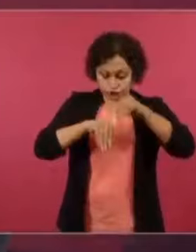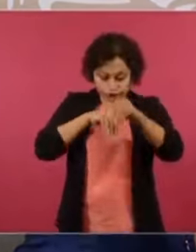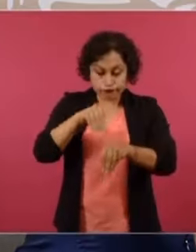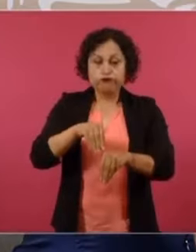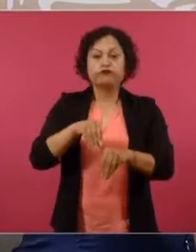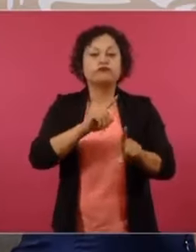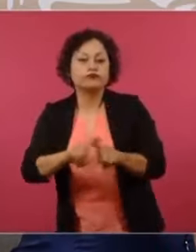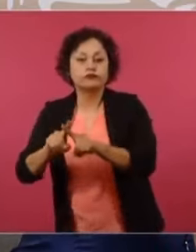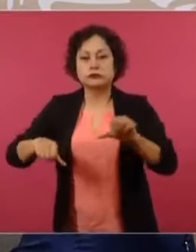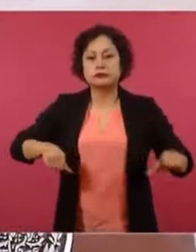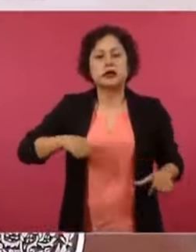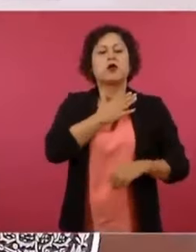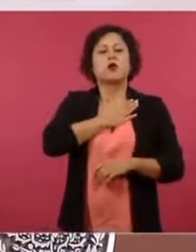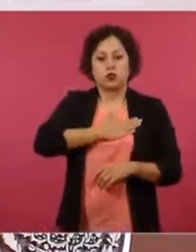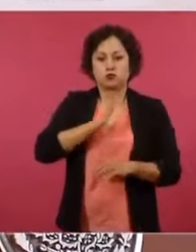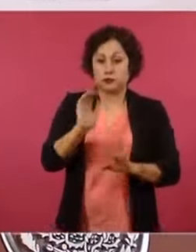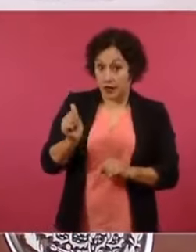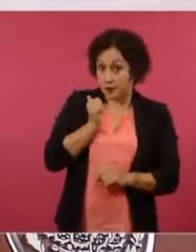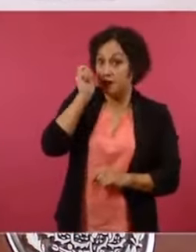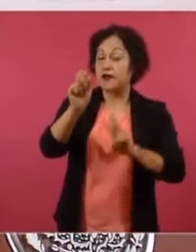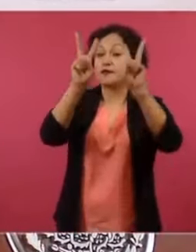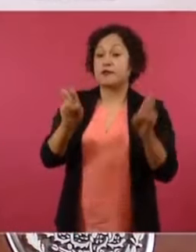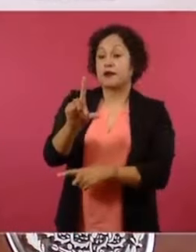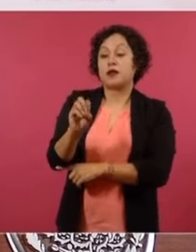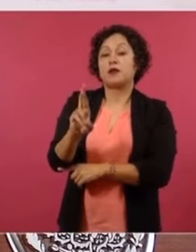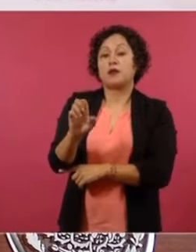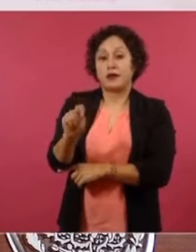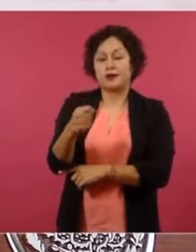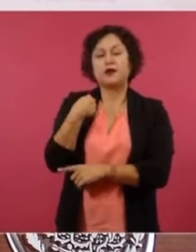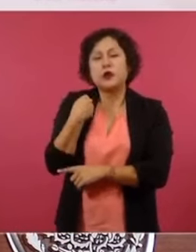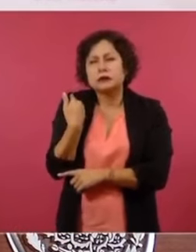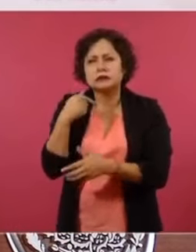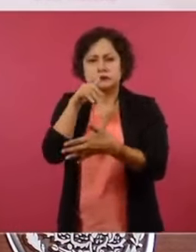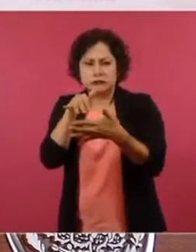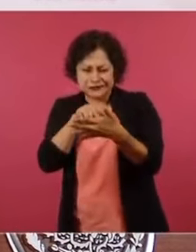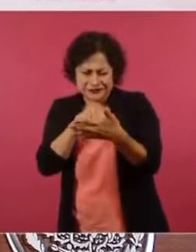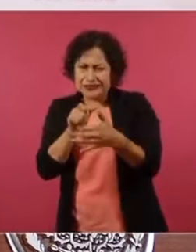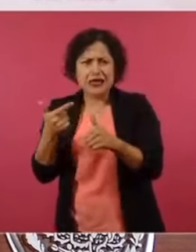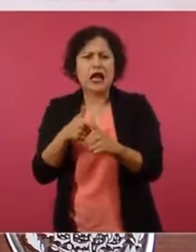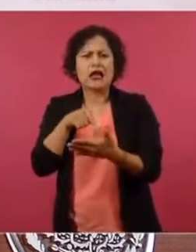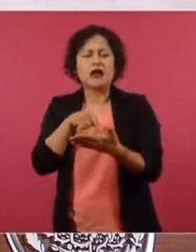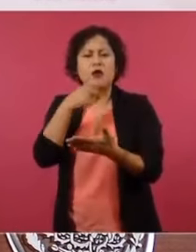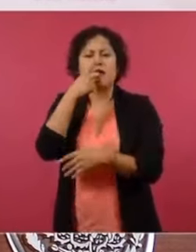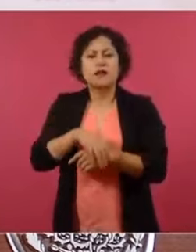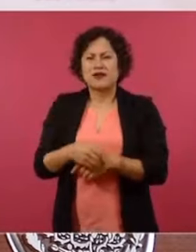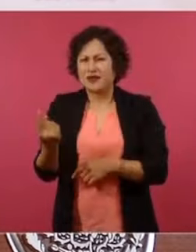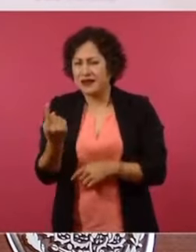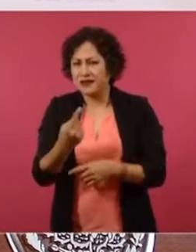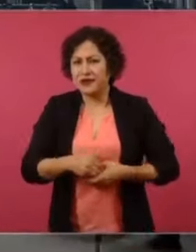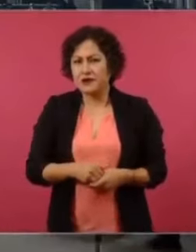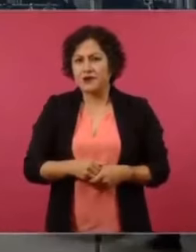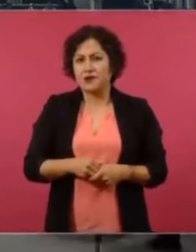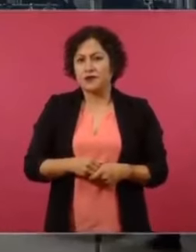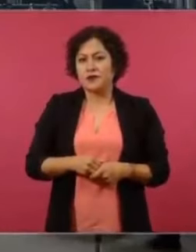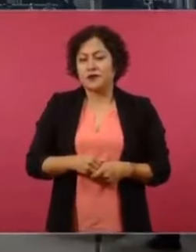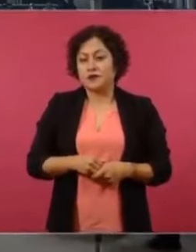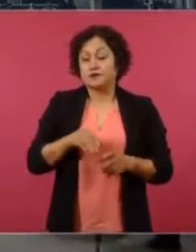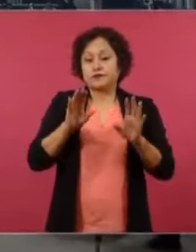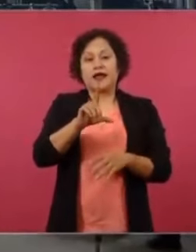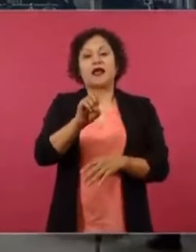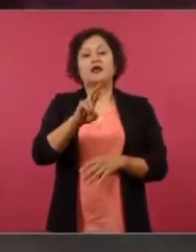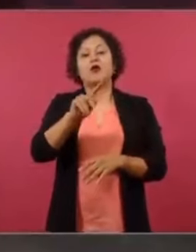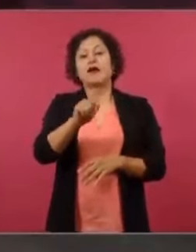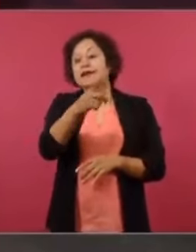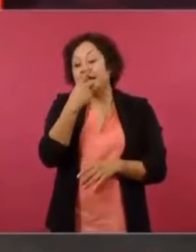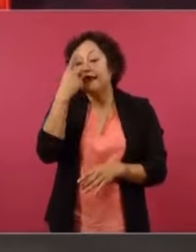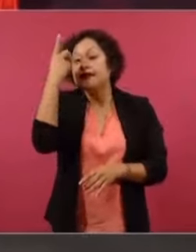Aprovechando, lo de Lórez de Mola, es que leí algo que dijo que va a estar, que se le persiguiendo y que va a estar preparado,